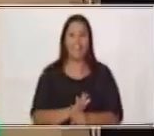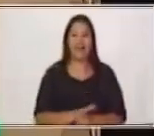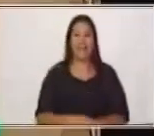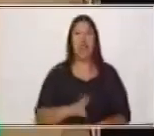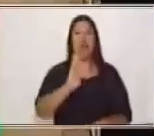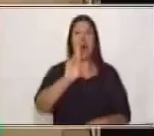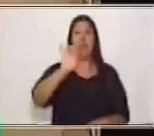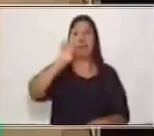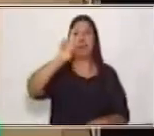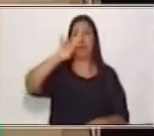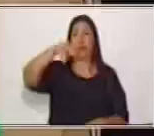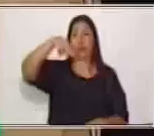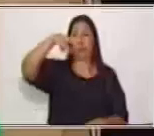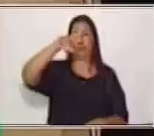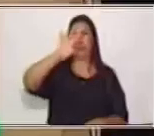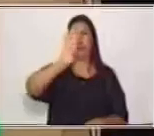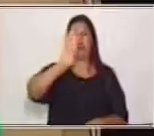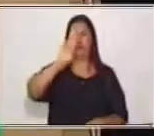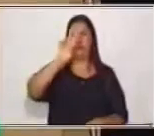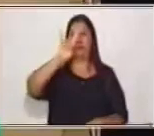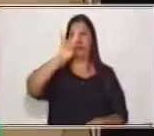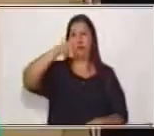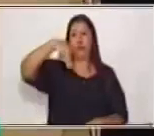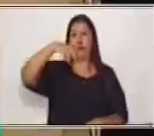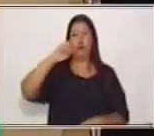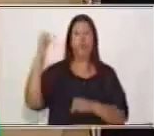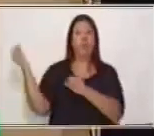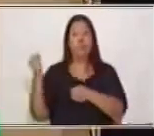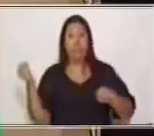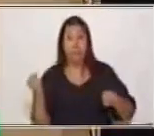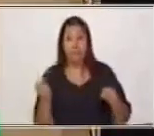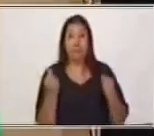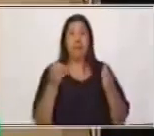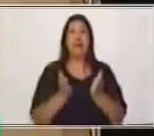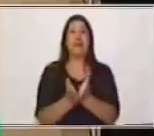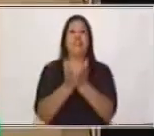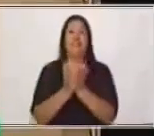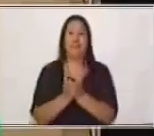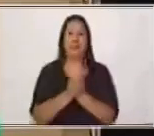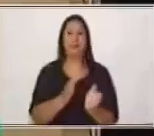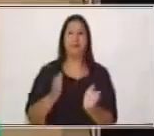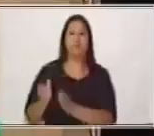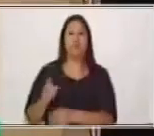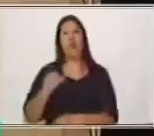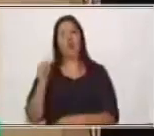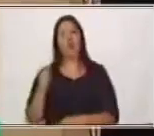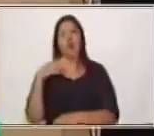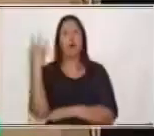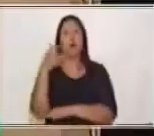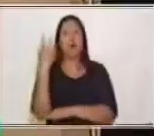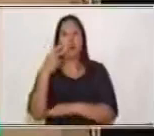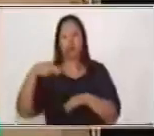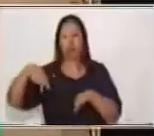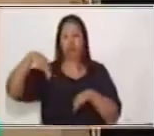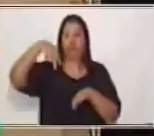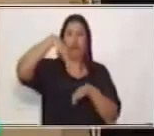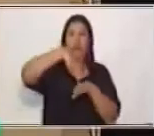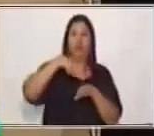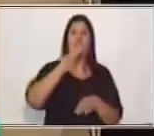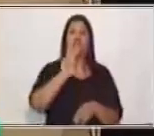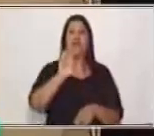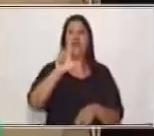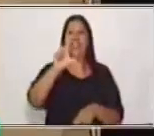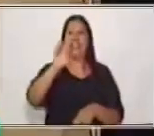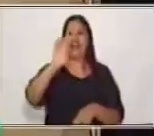Bruno barre la cubierta del barco. Los bomberos abordaron un... Belero. Y por último, en el